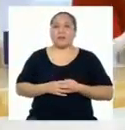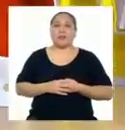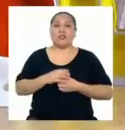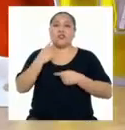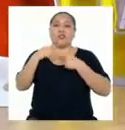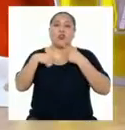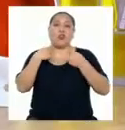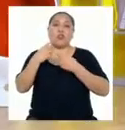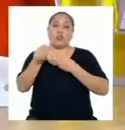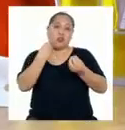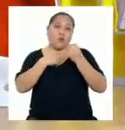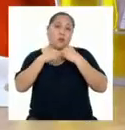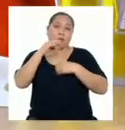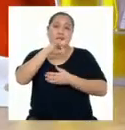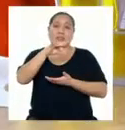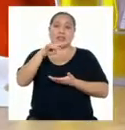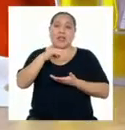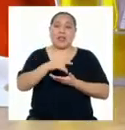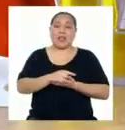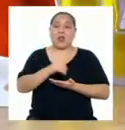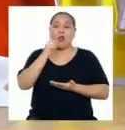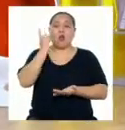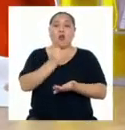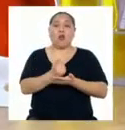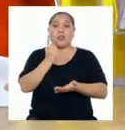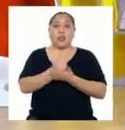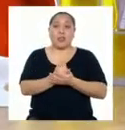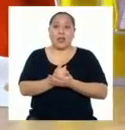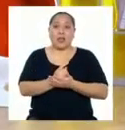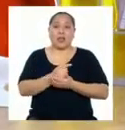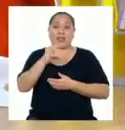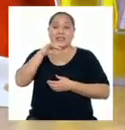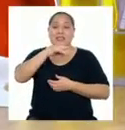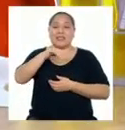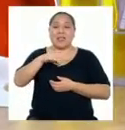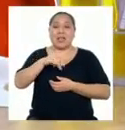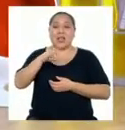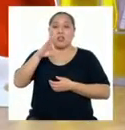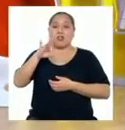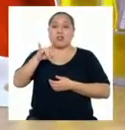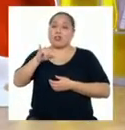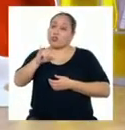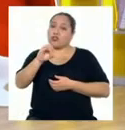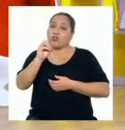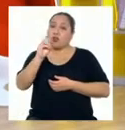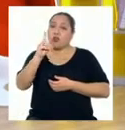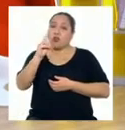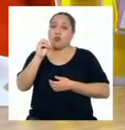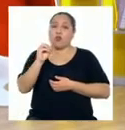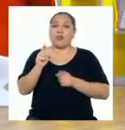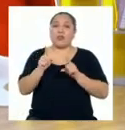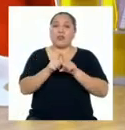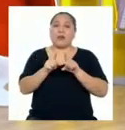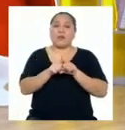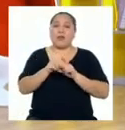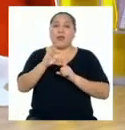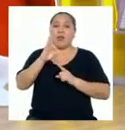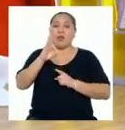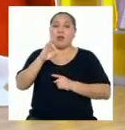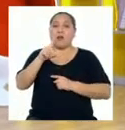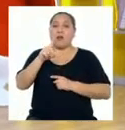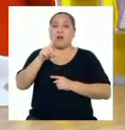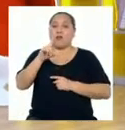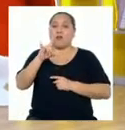como todos los días consumimos sal, ordenaron la fortificación con yodo y flúor. Y así es que tenemos la sal yodada.